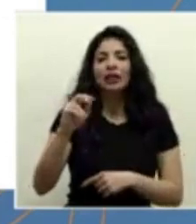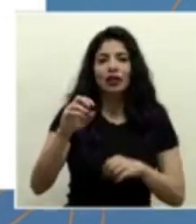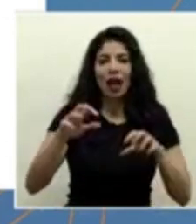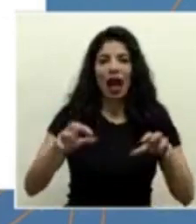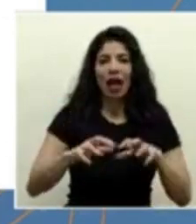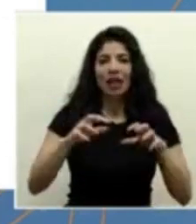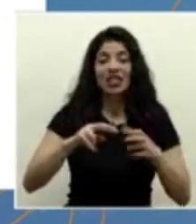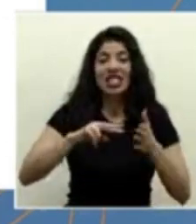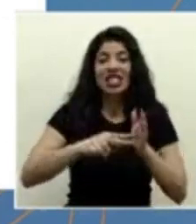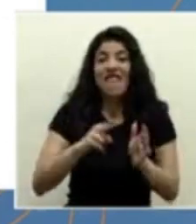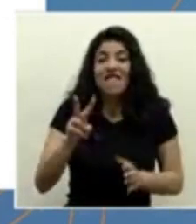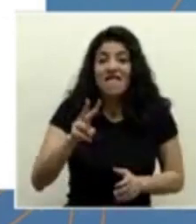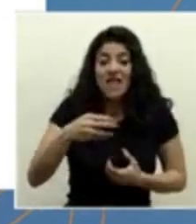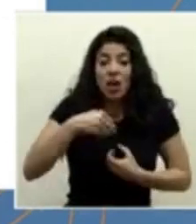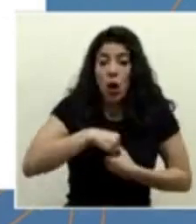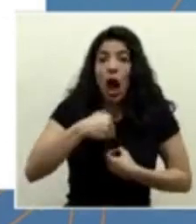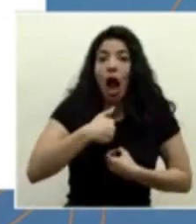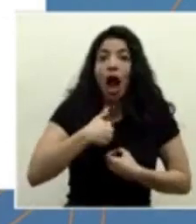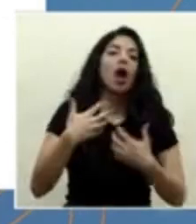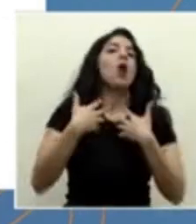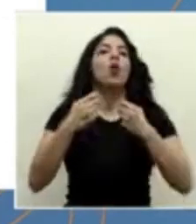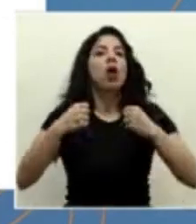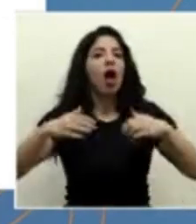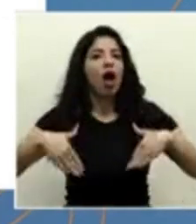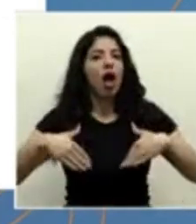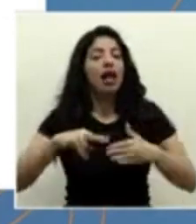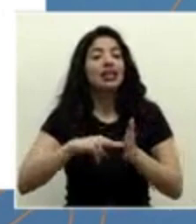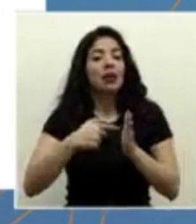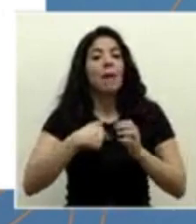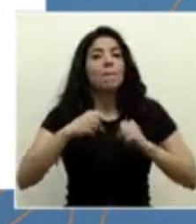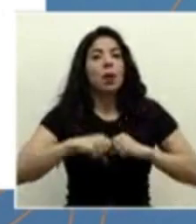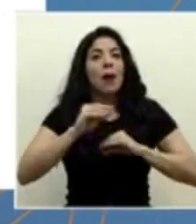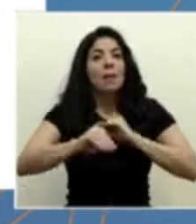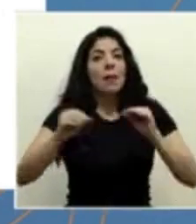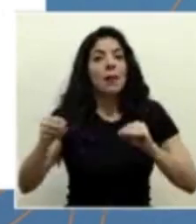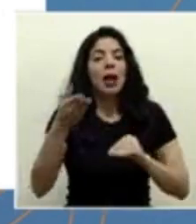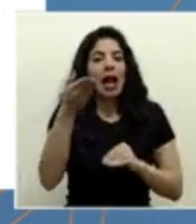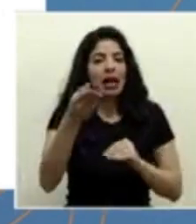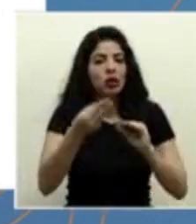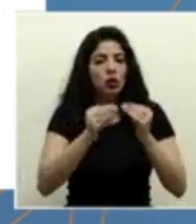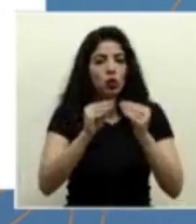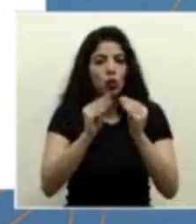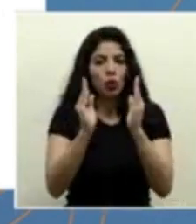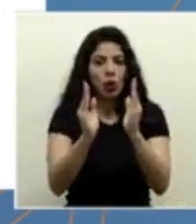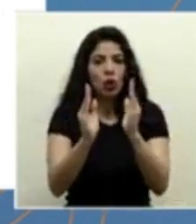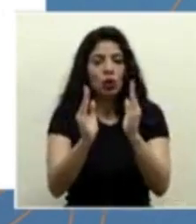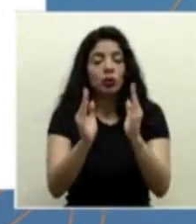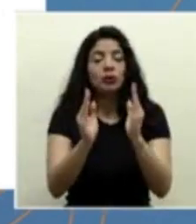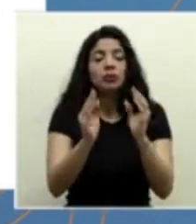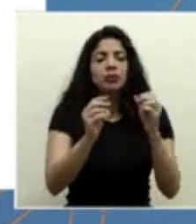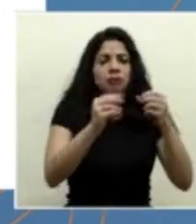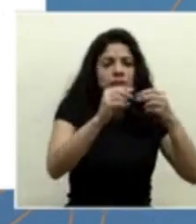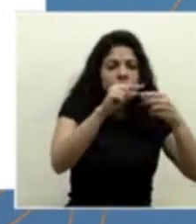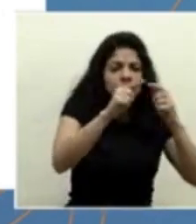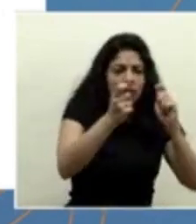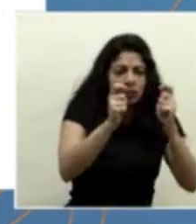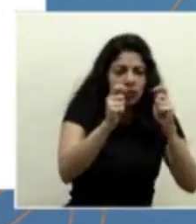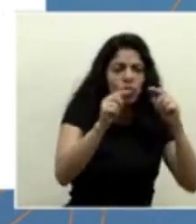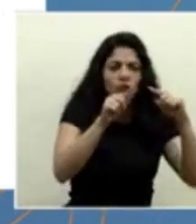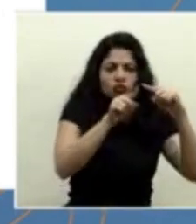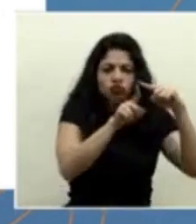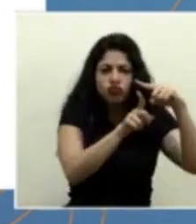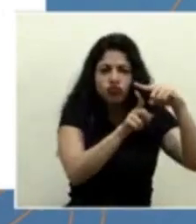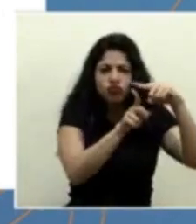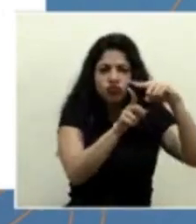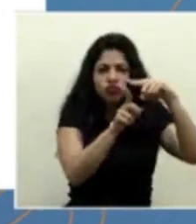el virus, que justamente no se han logrado recuperar. Y ustedes ven también ahí que el ajuste, pues corriendo el modelo, va bastante pegado.